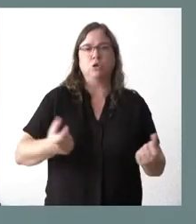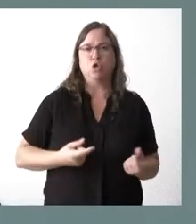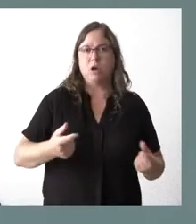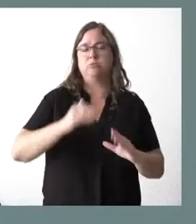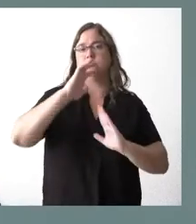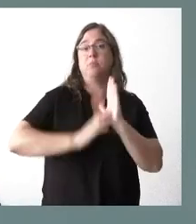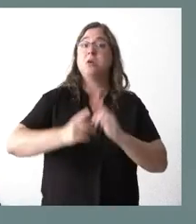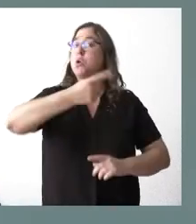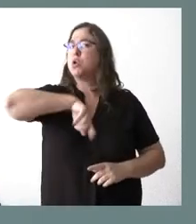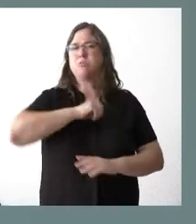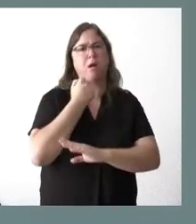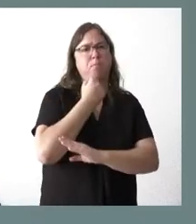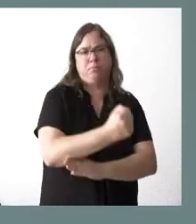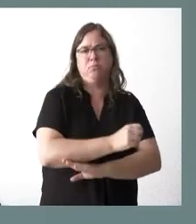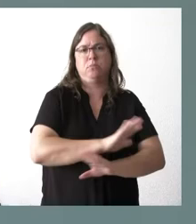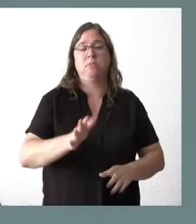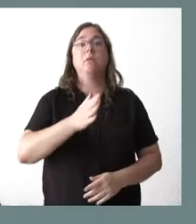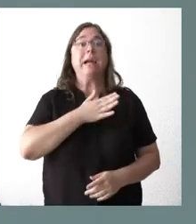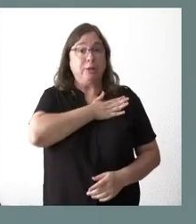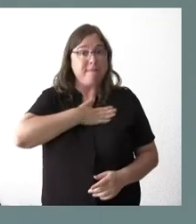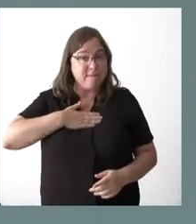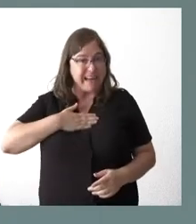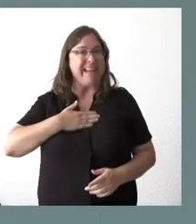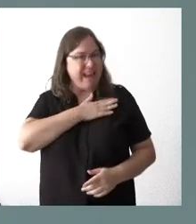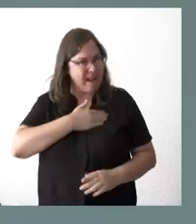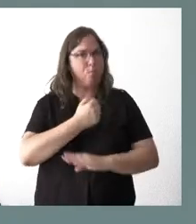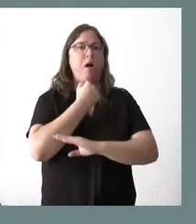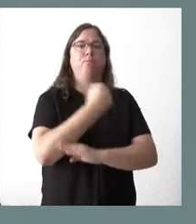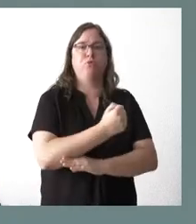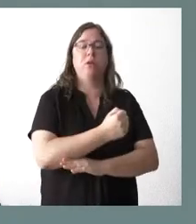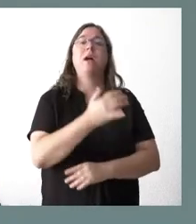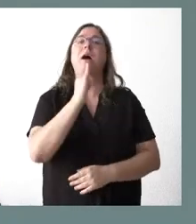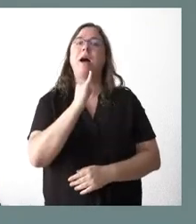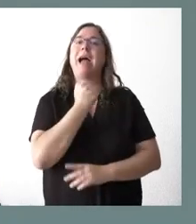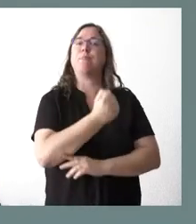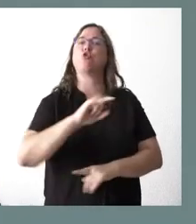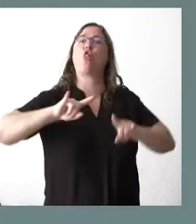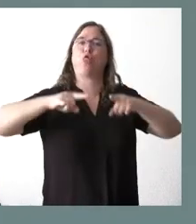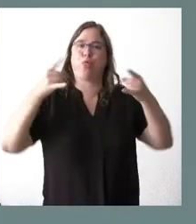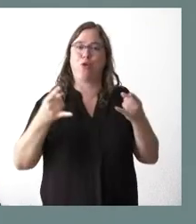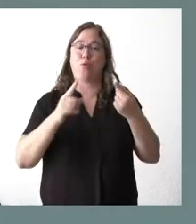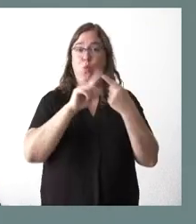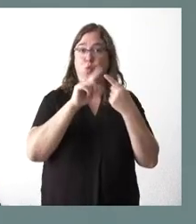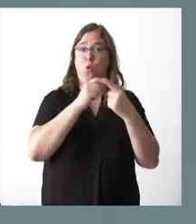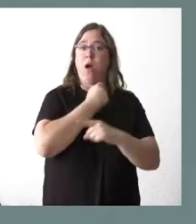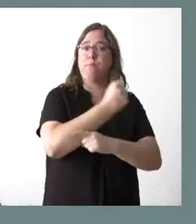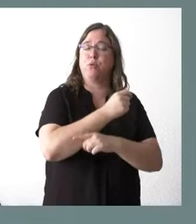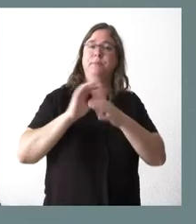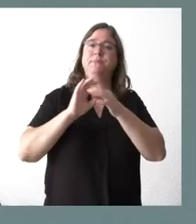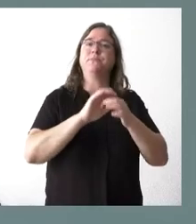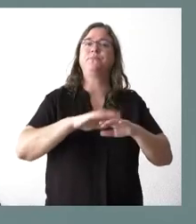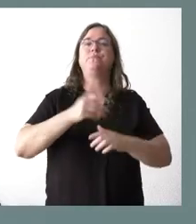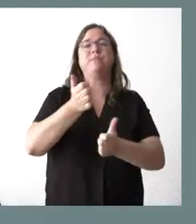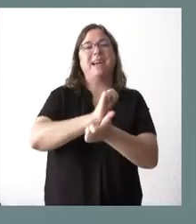a estar de su lado. más, la idea nuestra es apoyarles. Como saben ustedes, hay un doble apoyo que hemos diseñado, uno vinculado a los